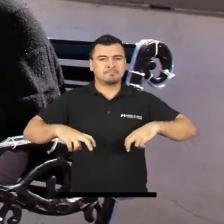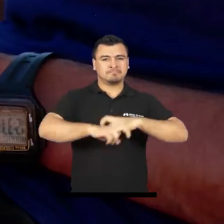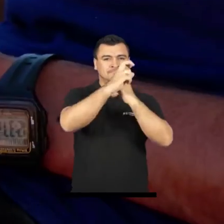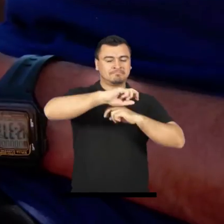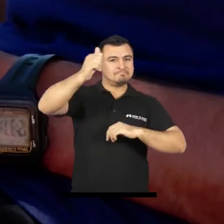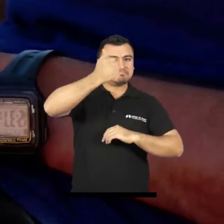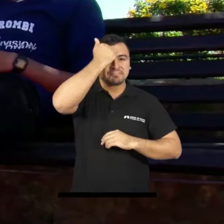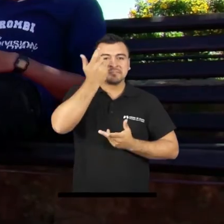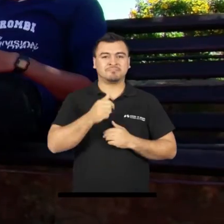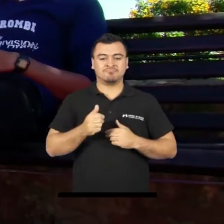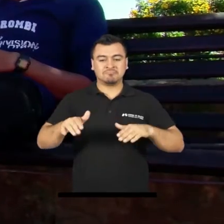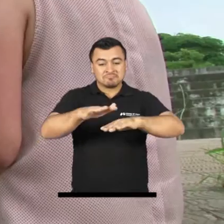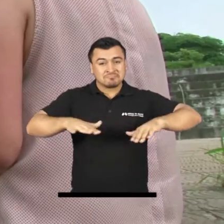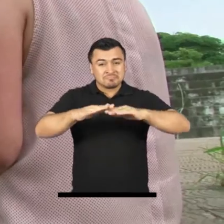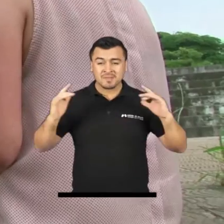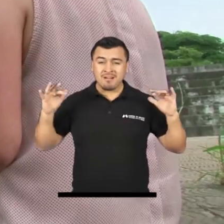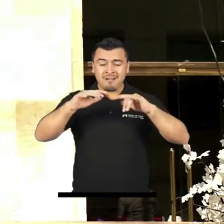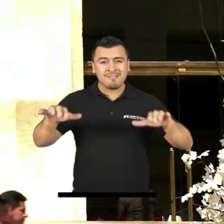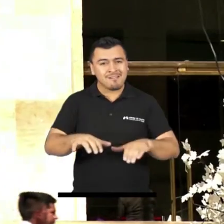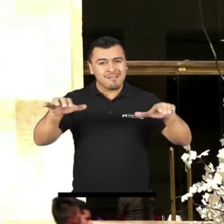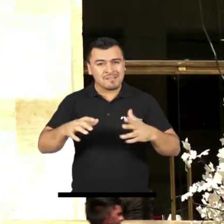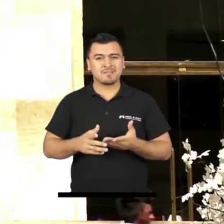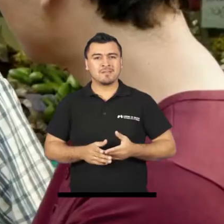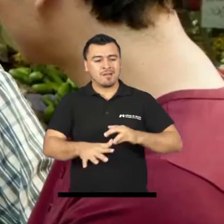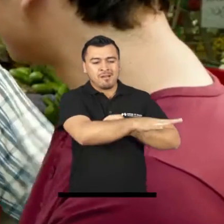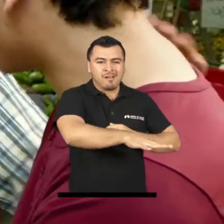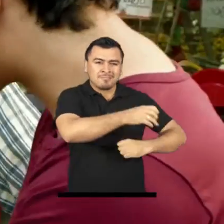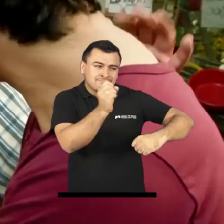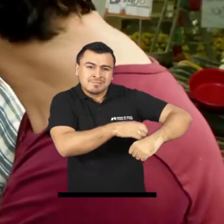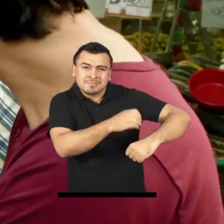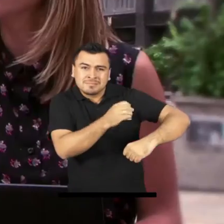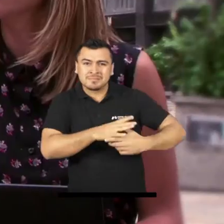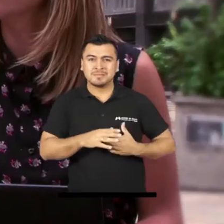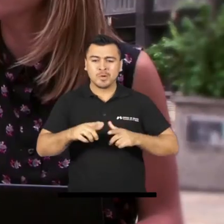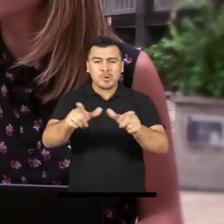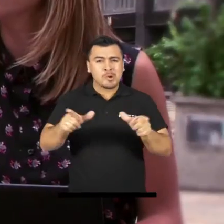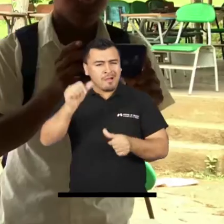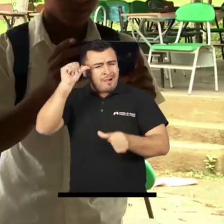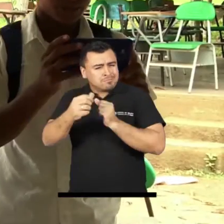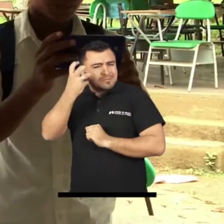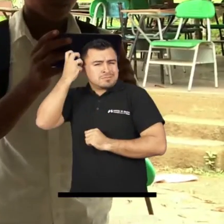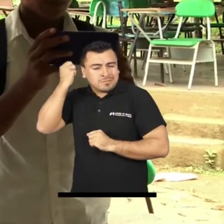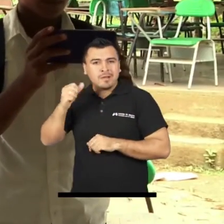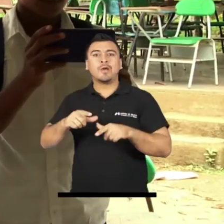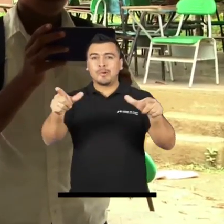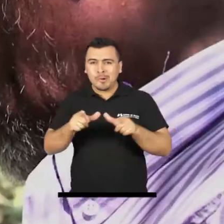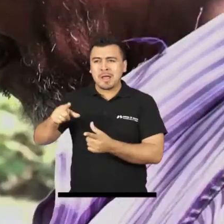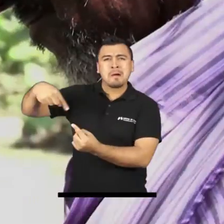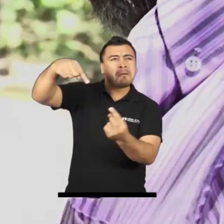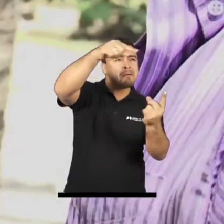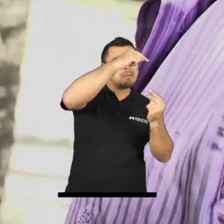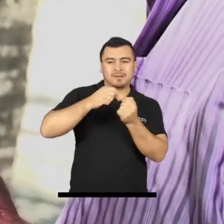principales y secundarios, plazas, plazoletas, plazas de mercado, sitios emblemáticos y zonas